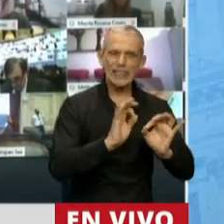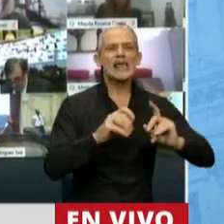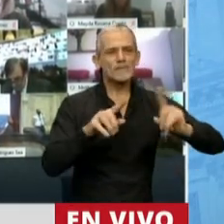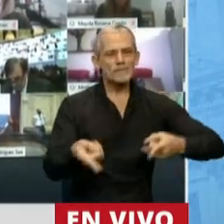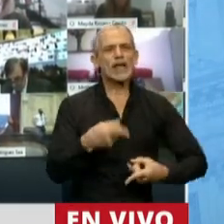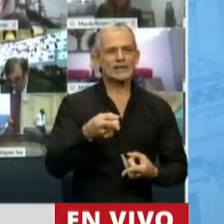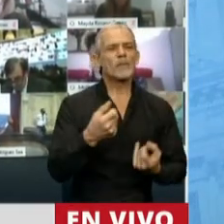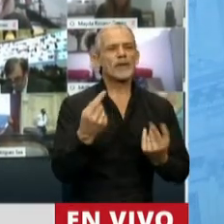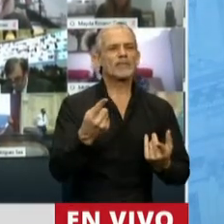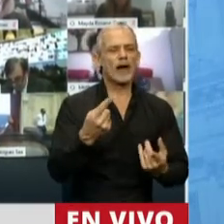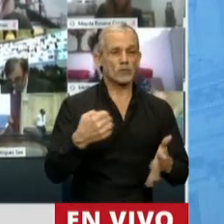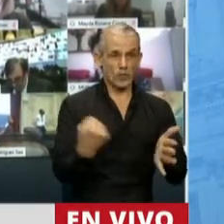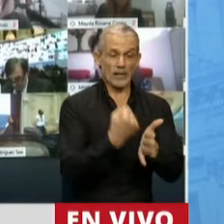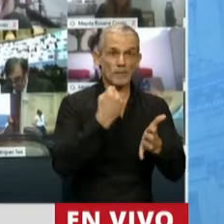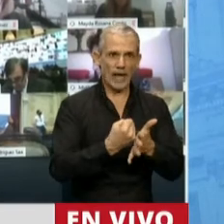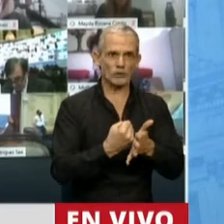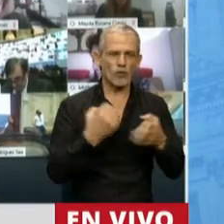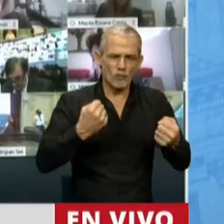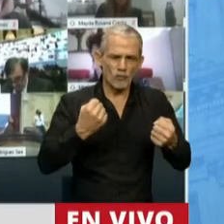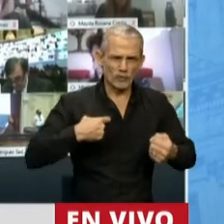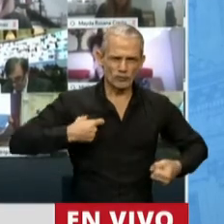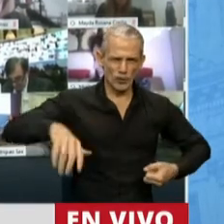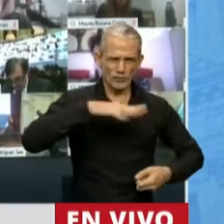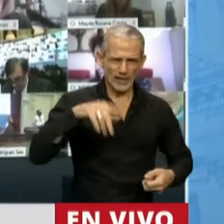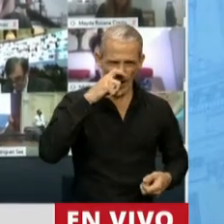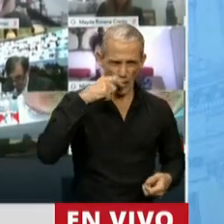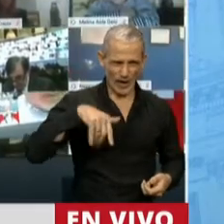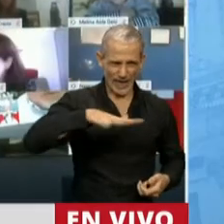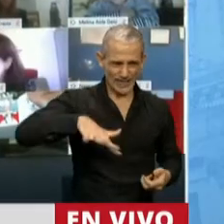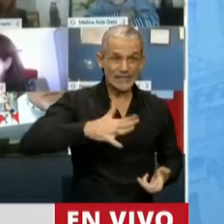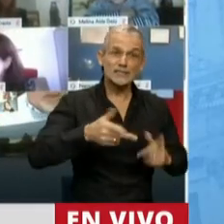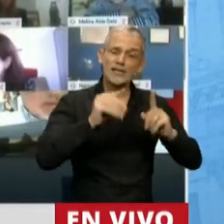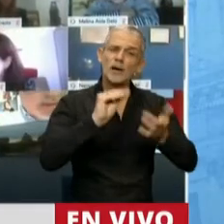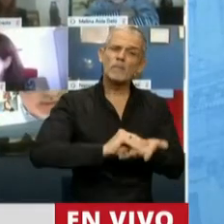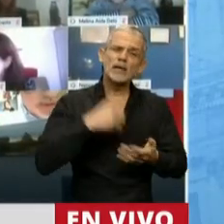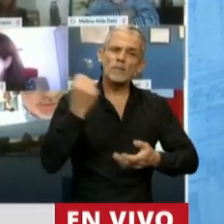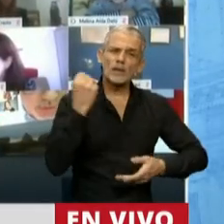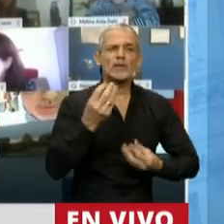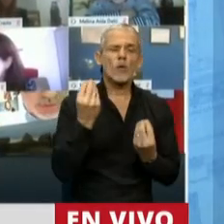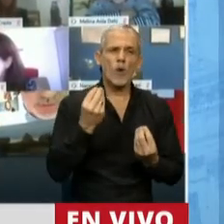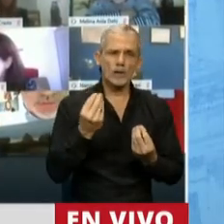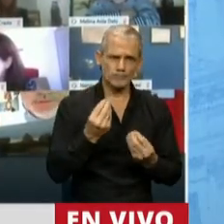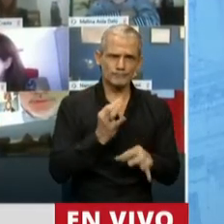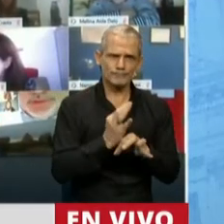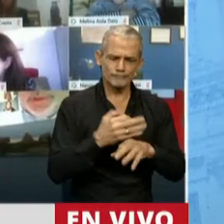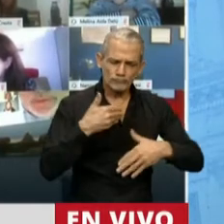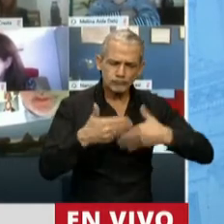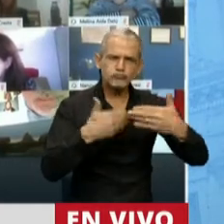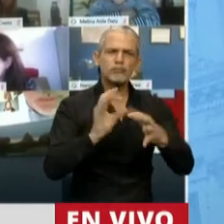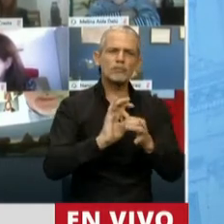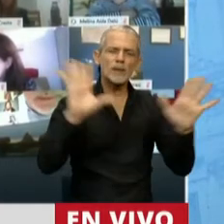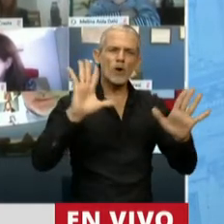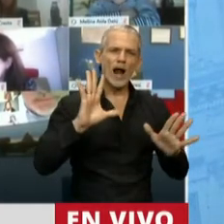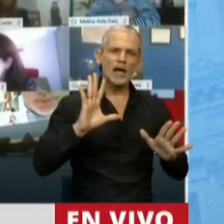generado un impacto muy fuerte en nuestra sociedad. Y sobre todo, que es una escuela de democracia, por lo menos en tiempos